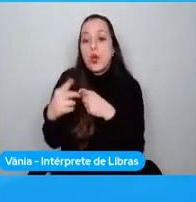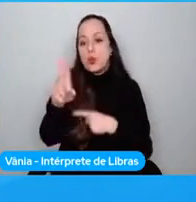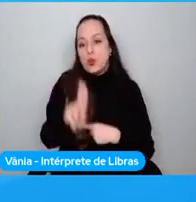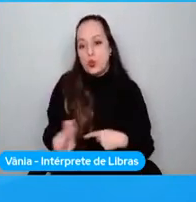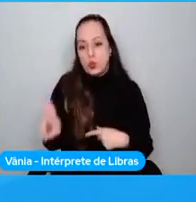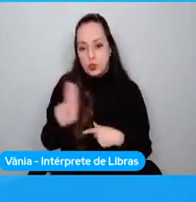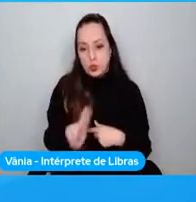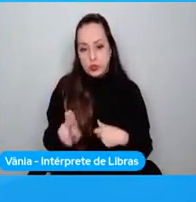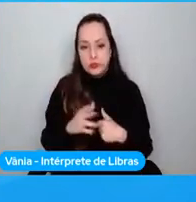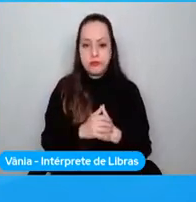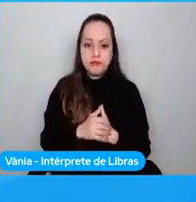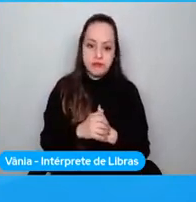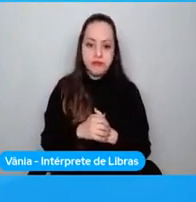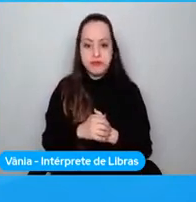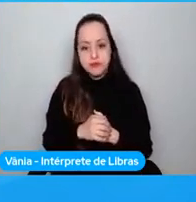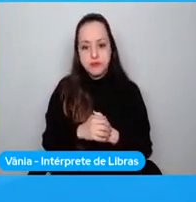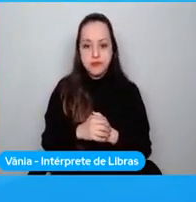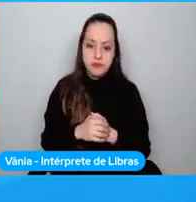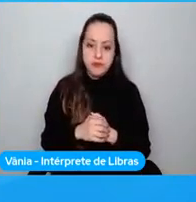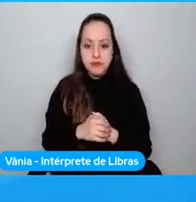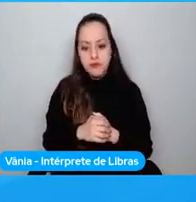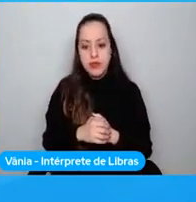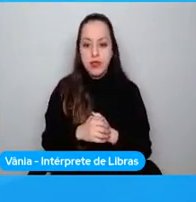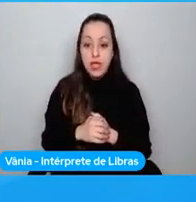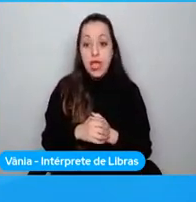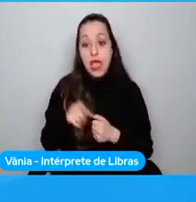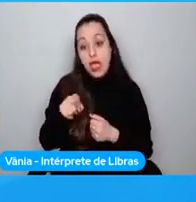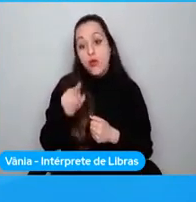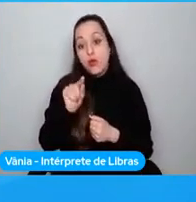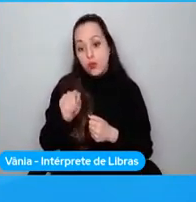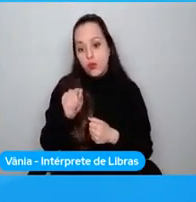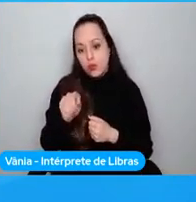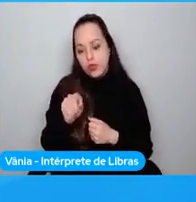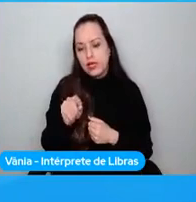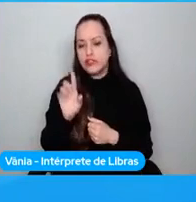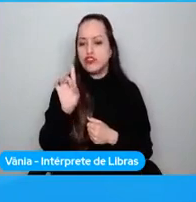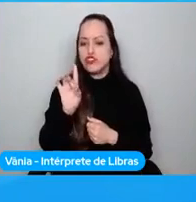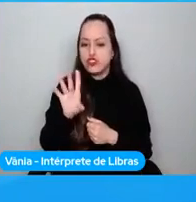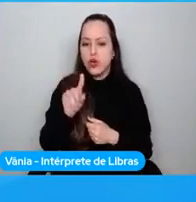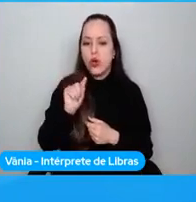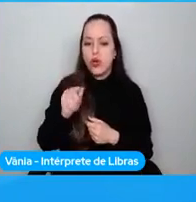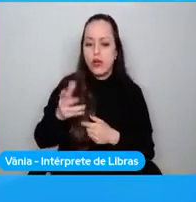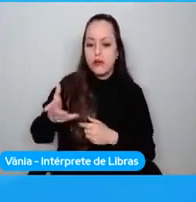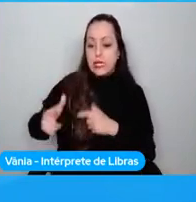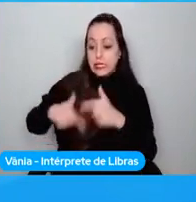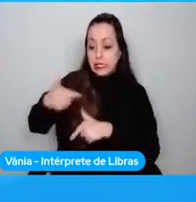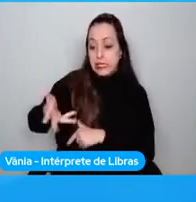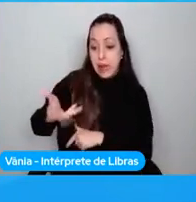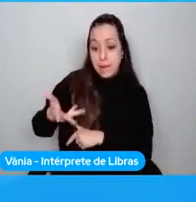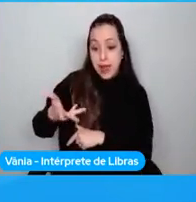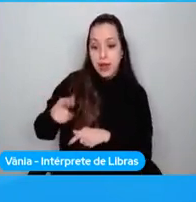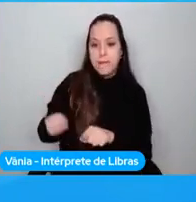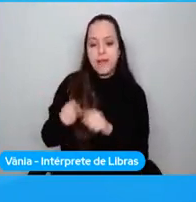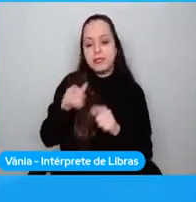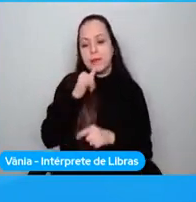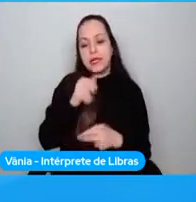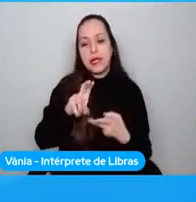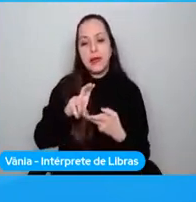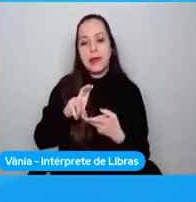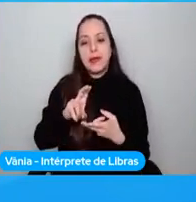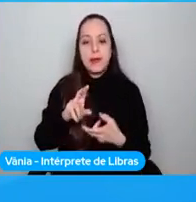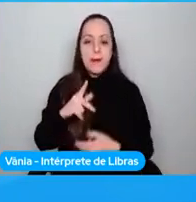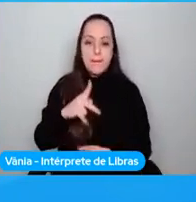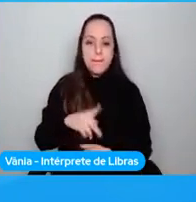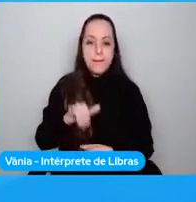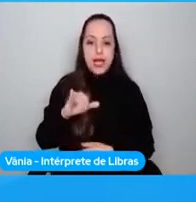venir en el lado de, no solamente de performance, pero en el caso de Python, ya aquí me